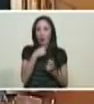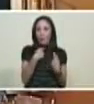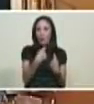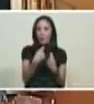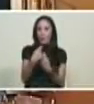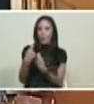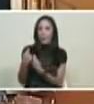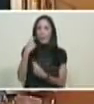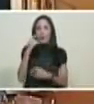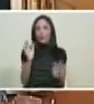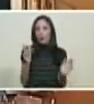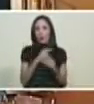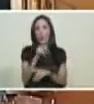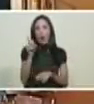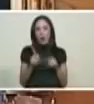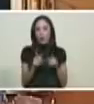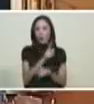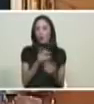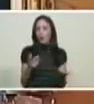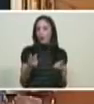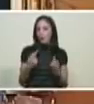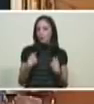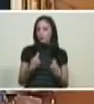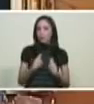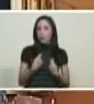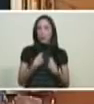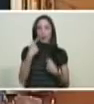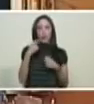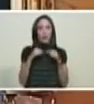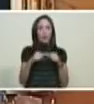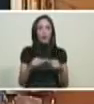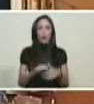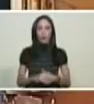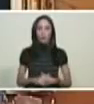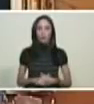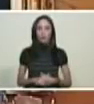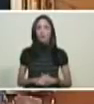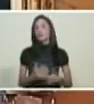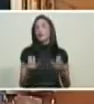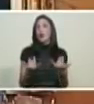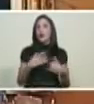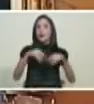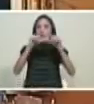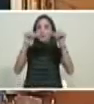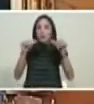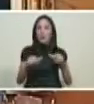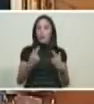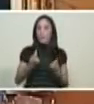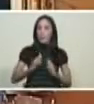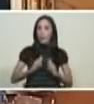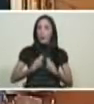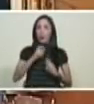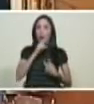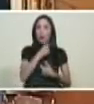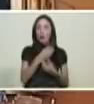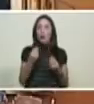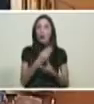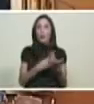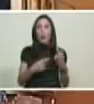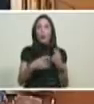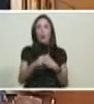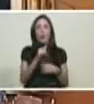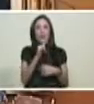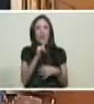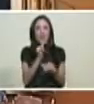que van a seguir cobrando su pensión fija estoy creando un sistema para el pago de los pensionados a través de la billetera